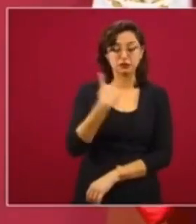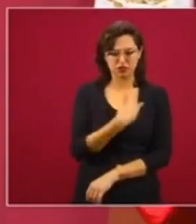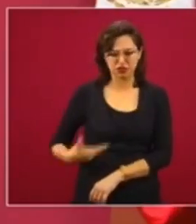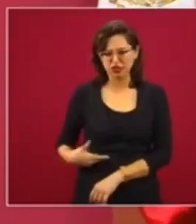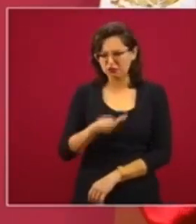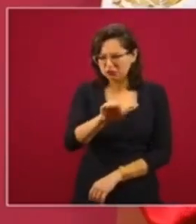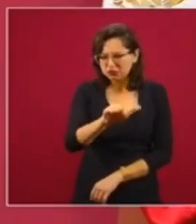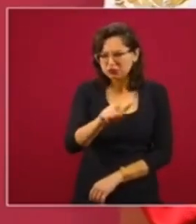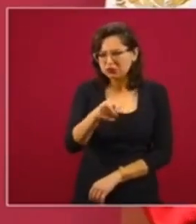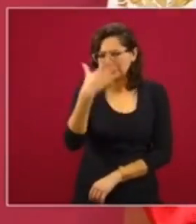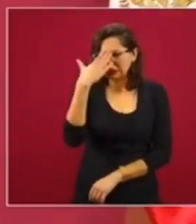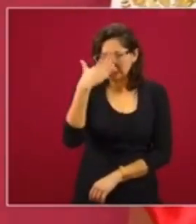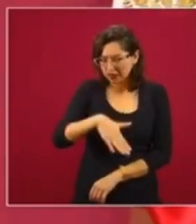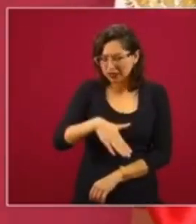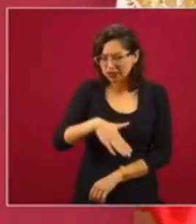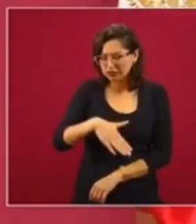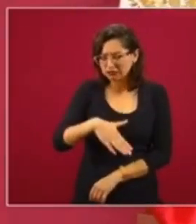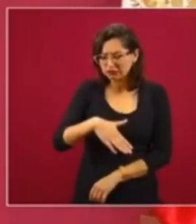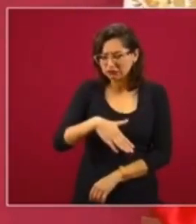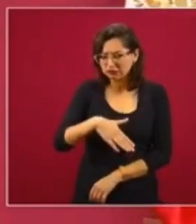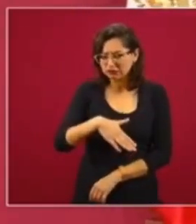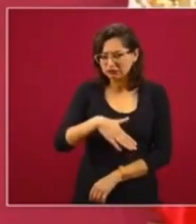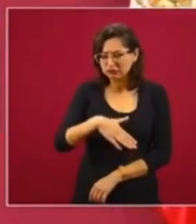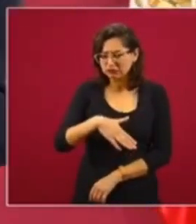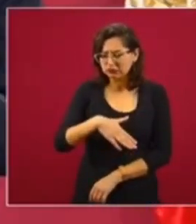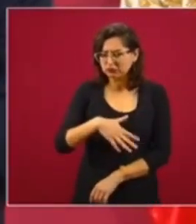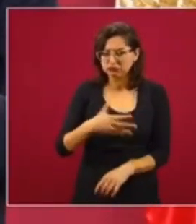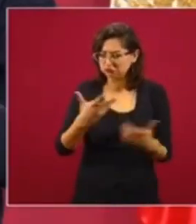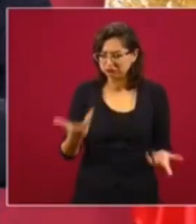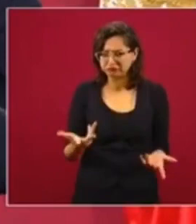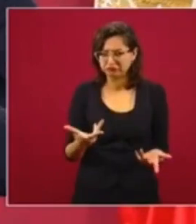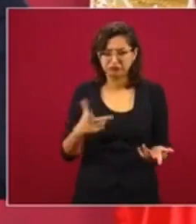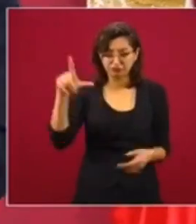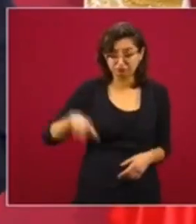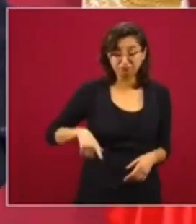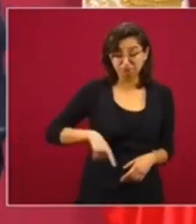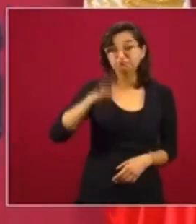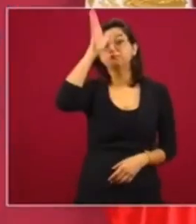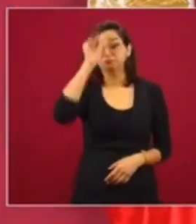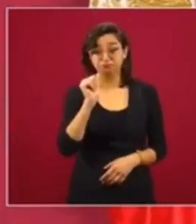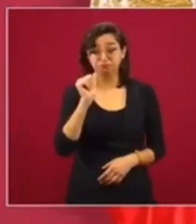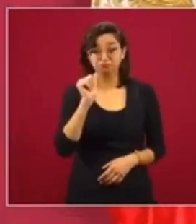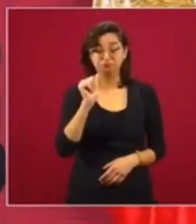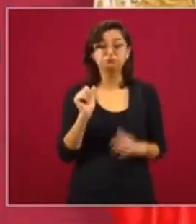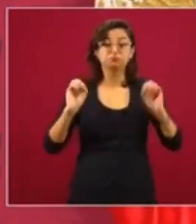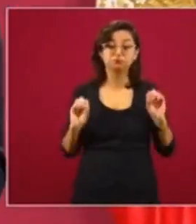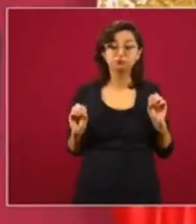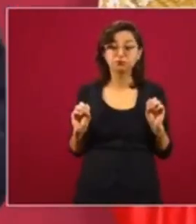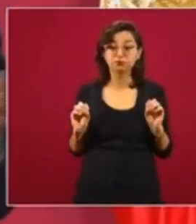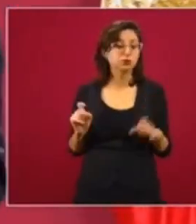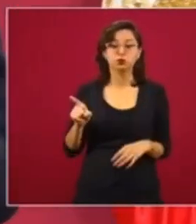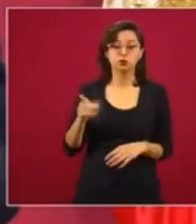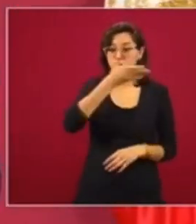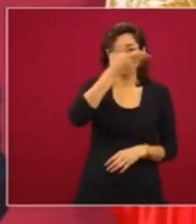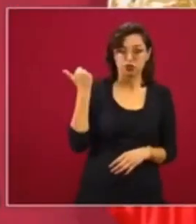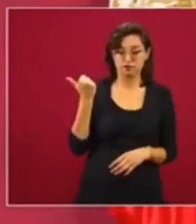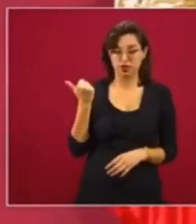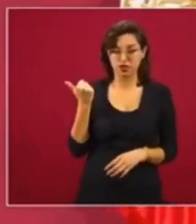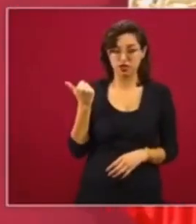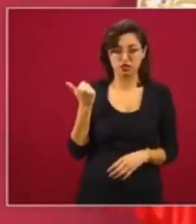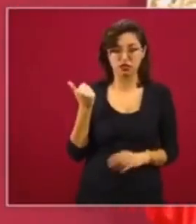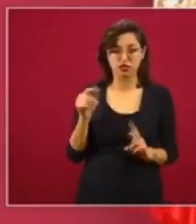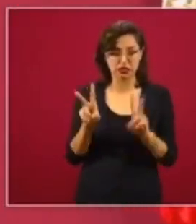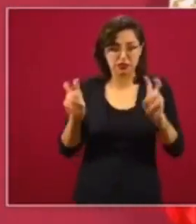sabía si era un acuerdo entre gobiernos o no sabía él